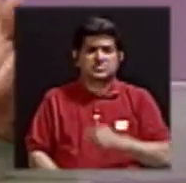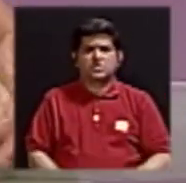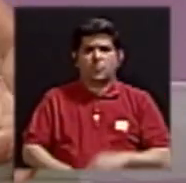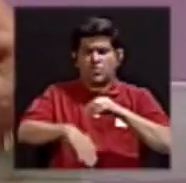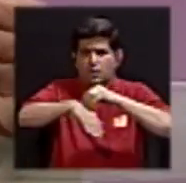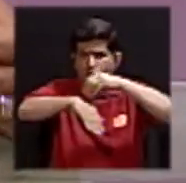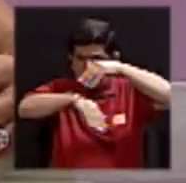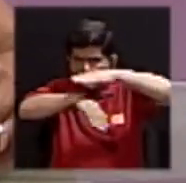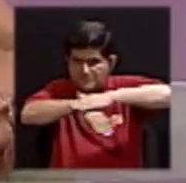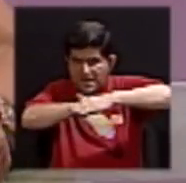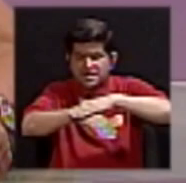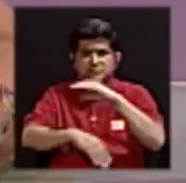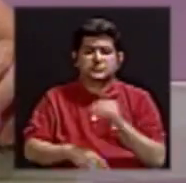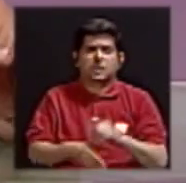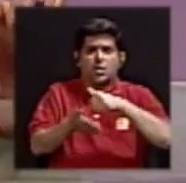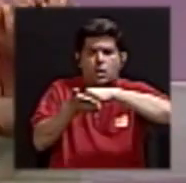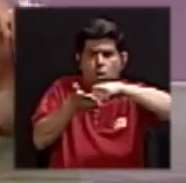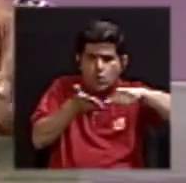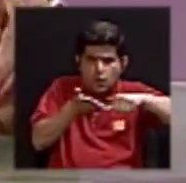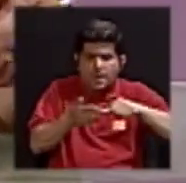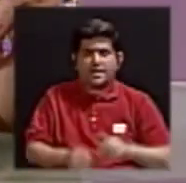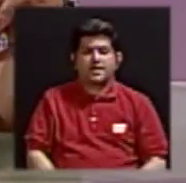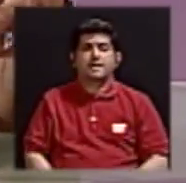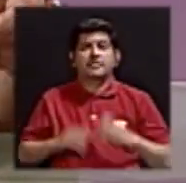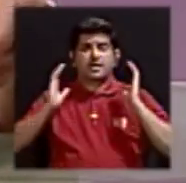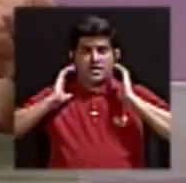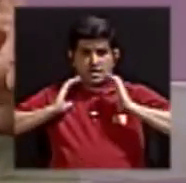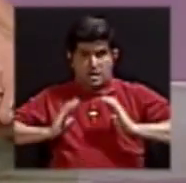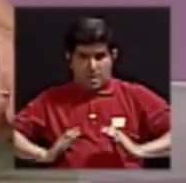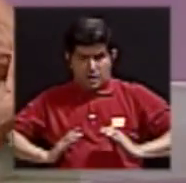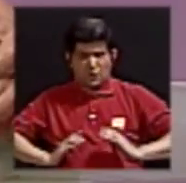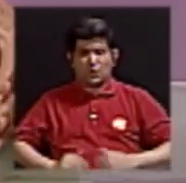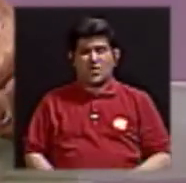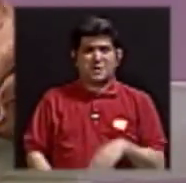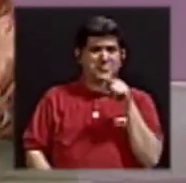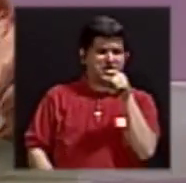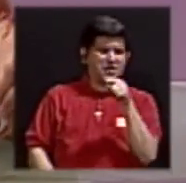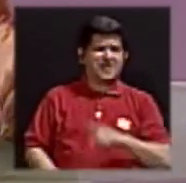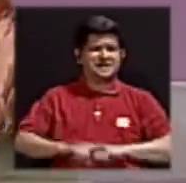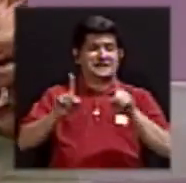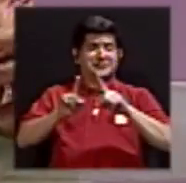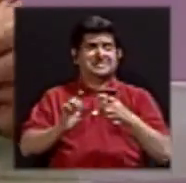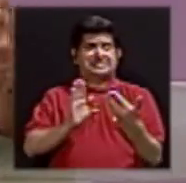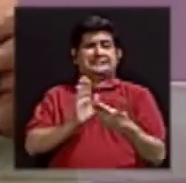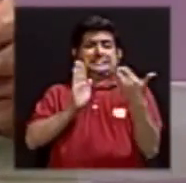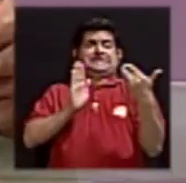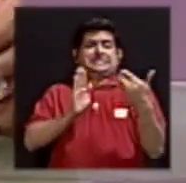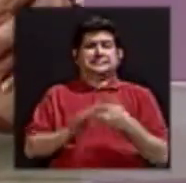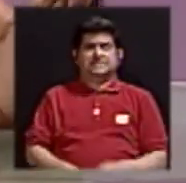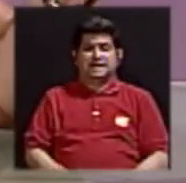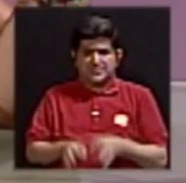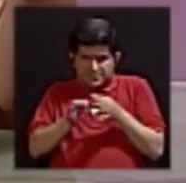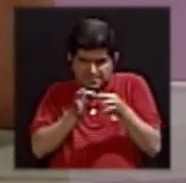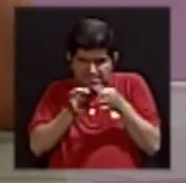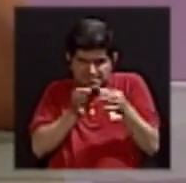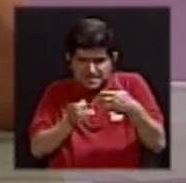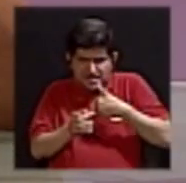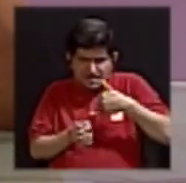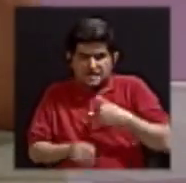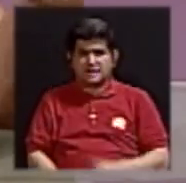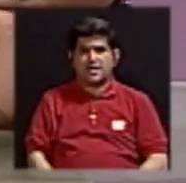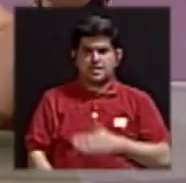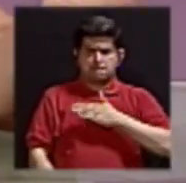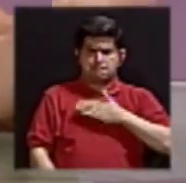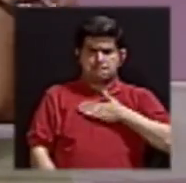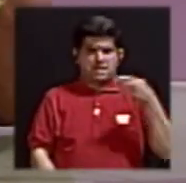o vía gel, o crema, y el cuerpo resiente esa diferencia molecular entre mis